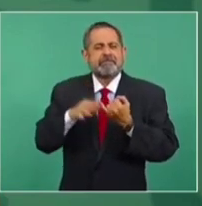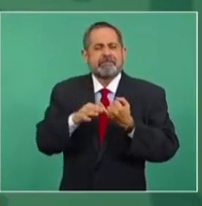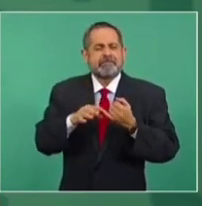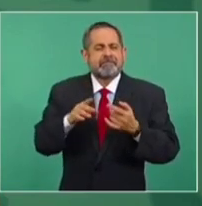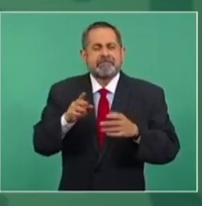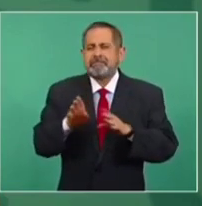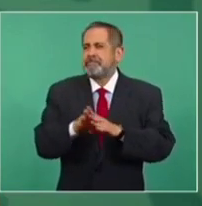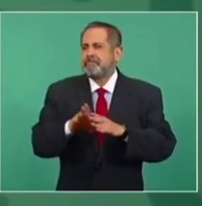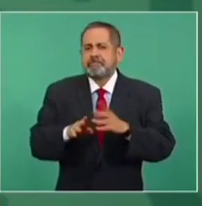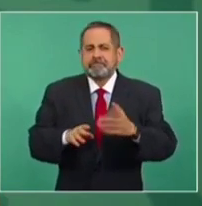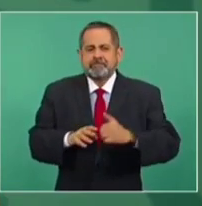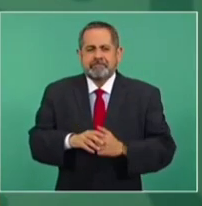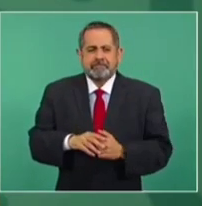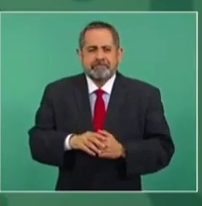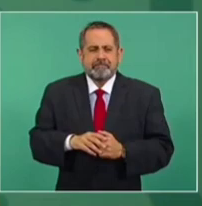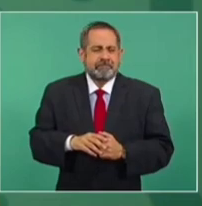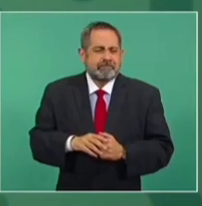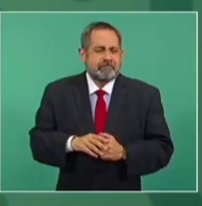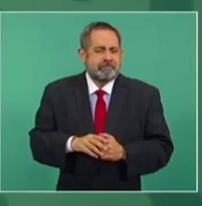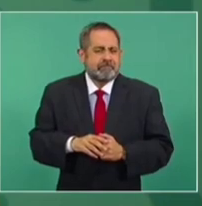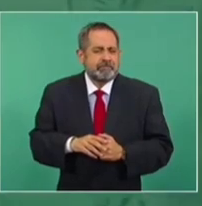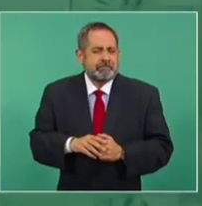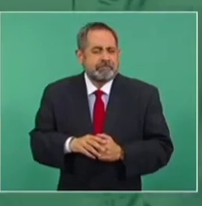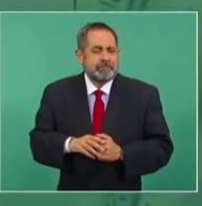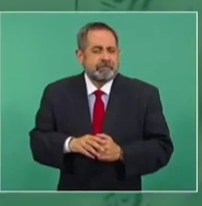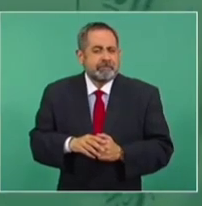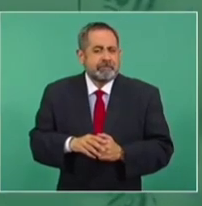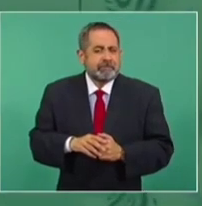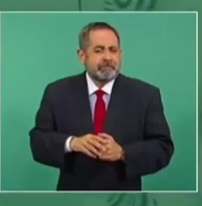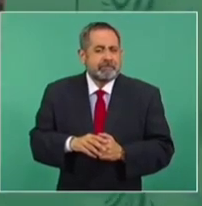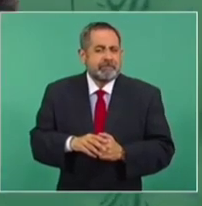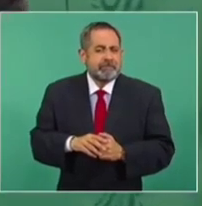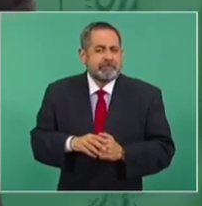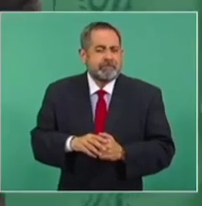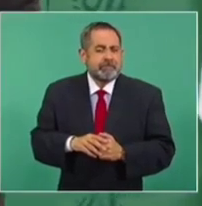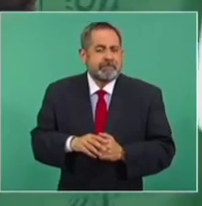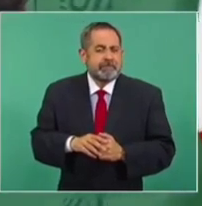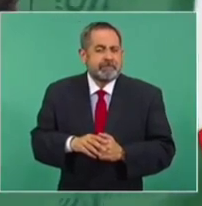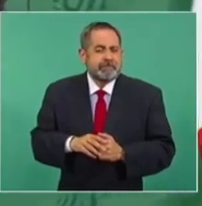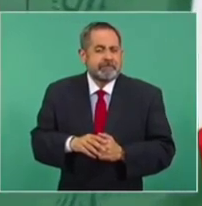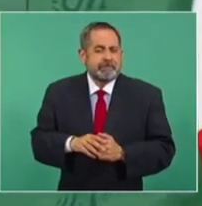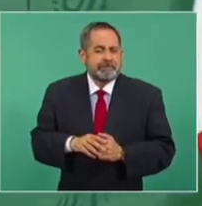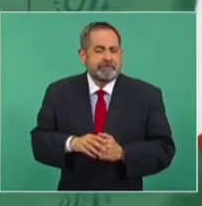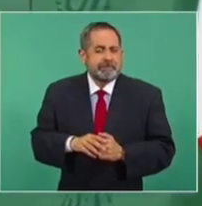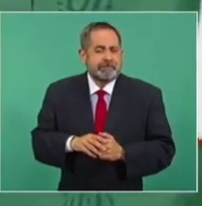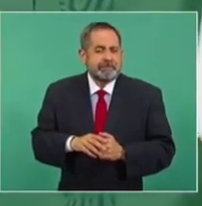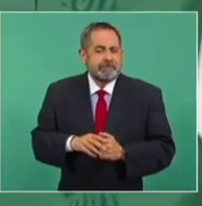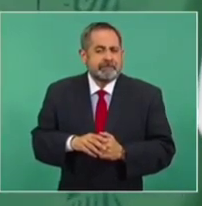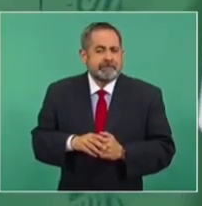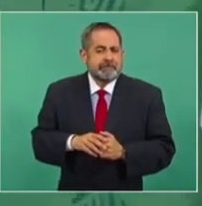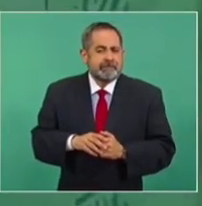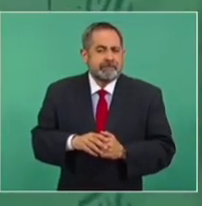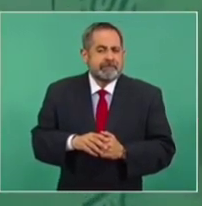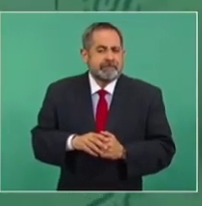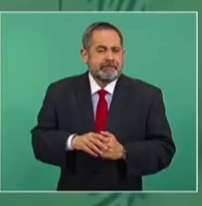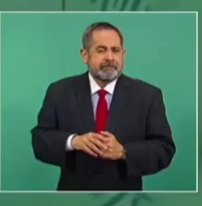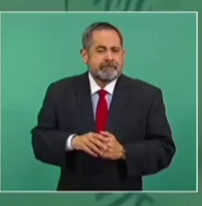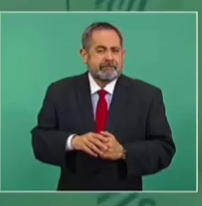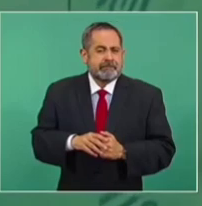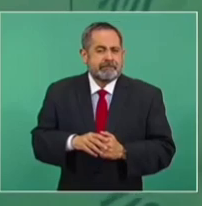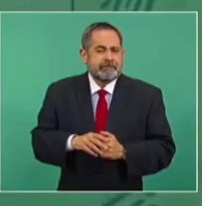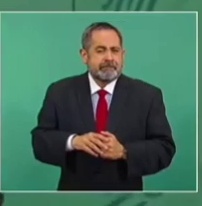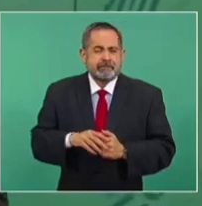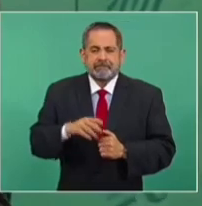caso de las campañas, se agarra con la